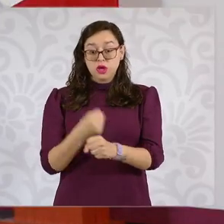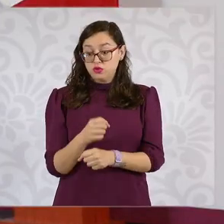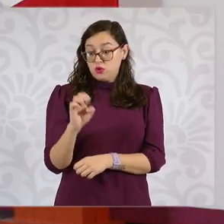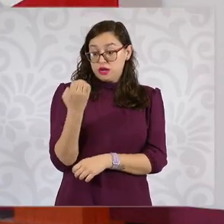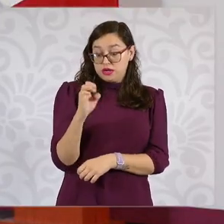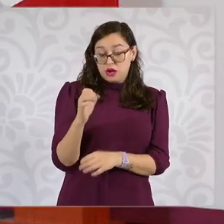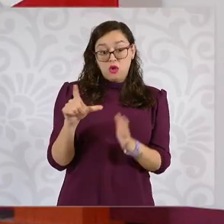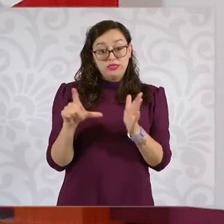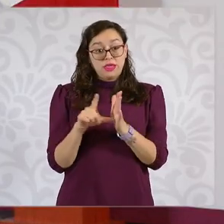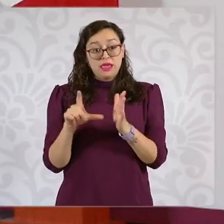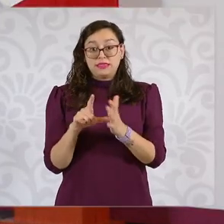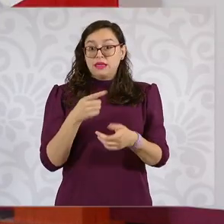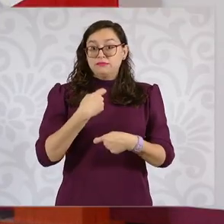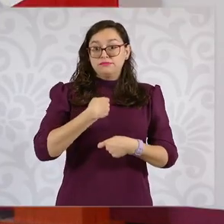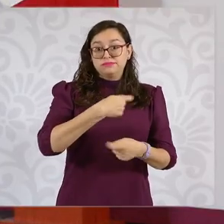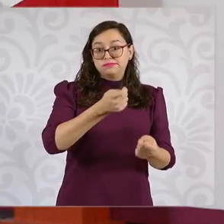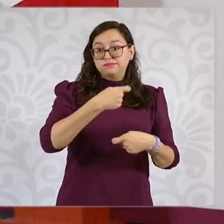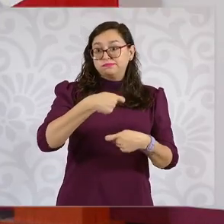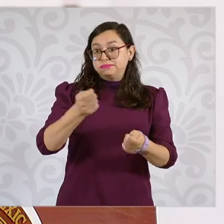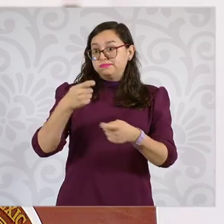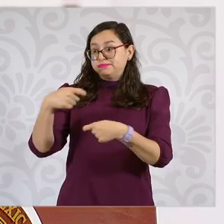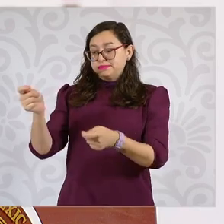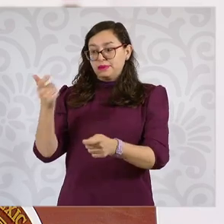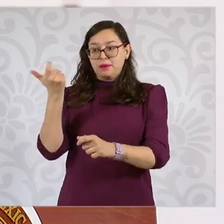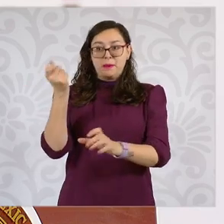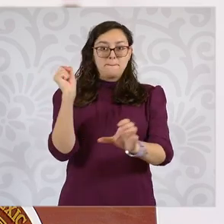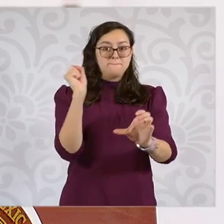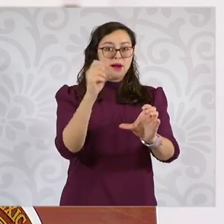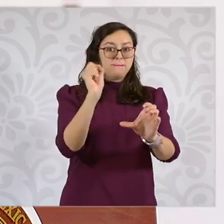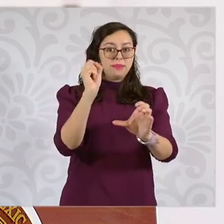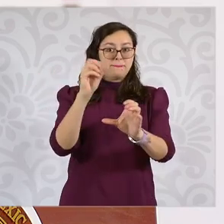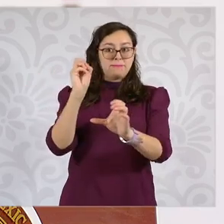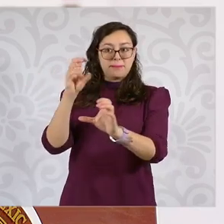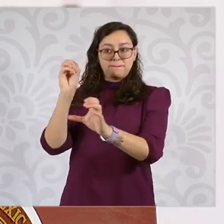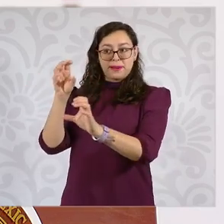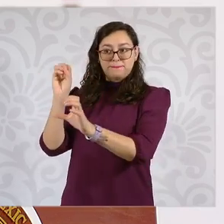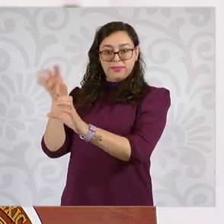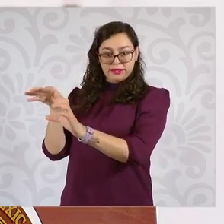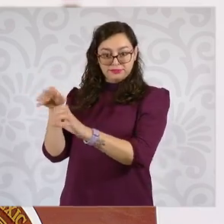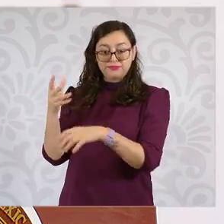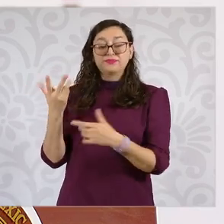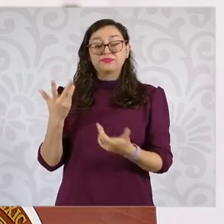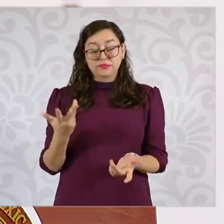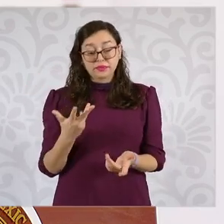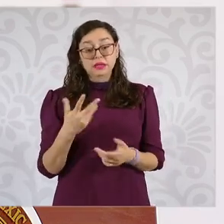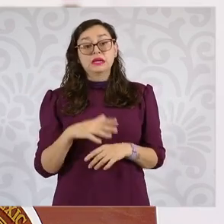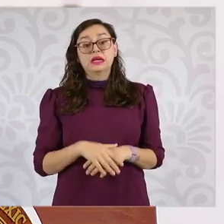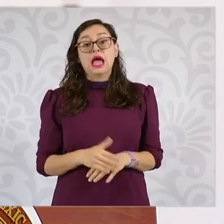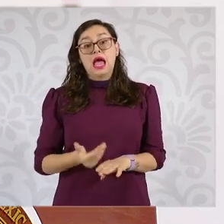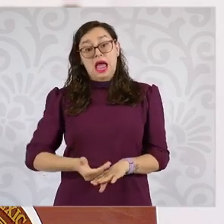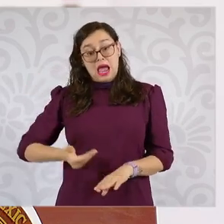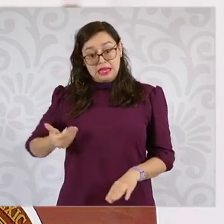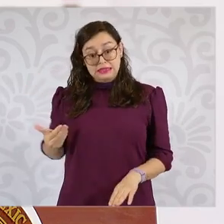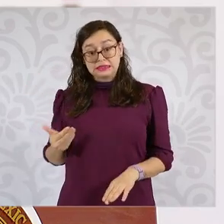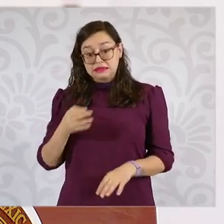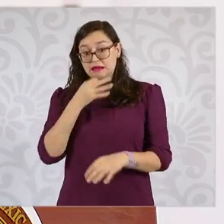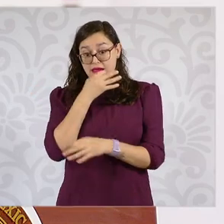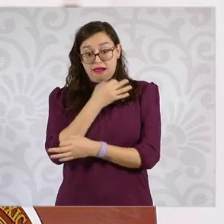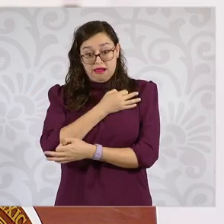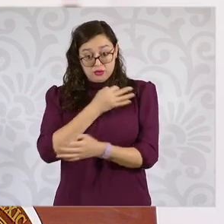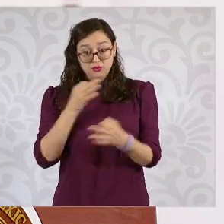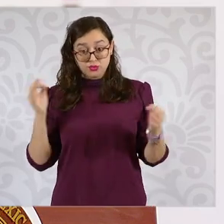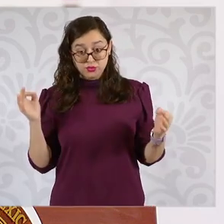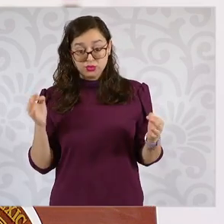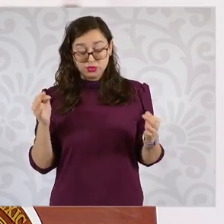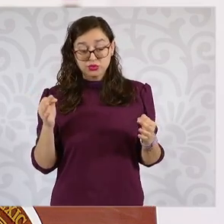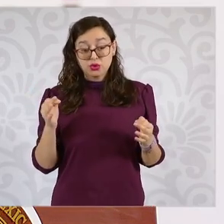y las familias empiecen a recibir el apoyo. El apoyo, como lo anunciamos, como lo determinó la presidenta Claudia